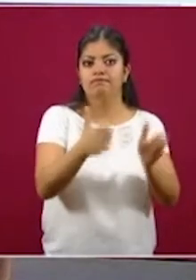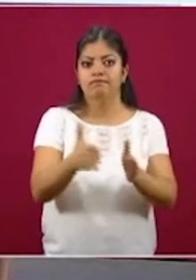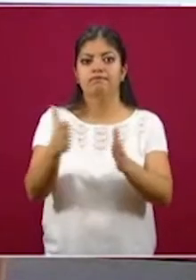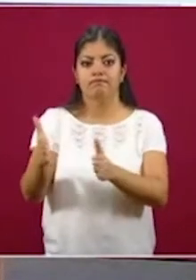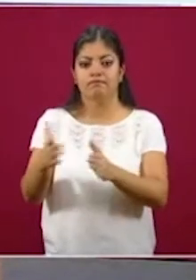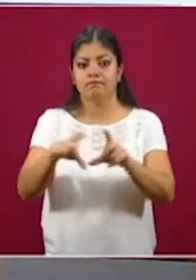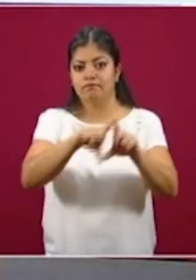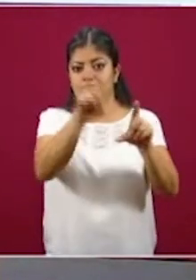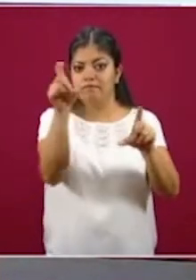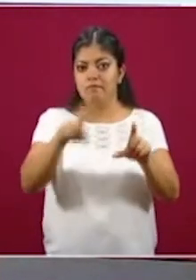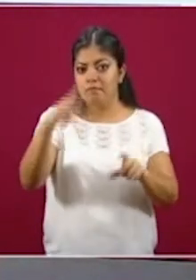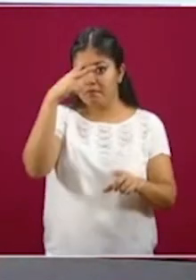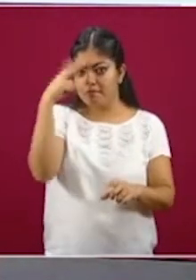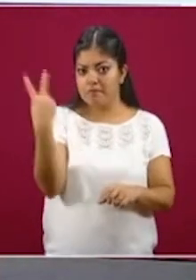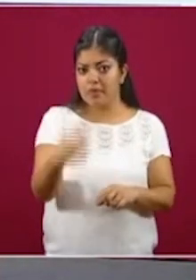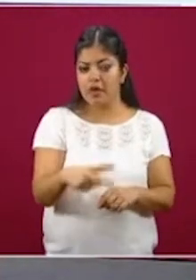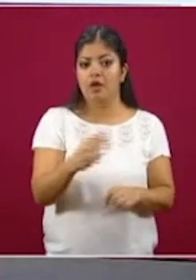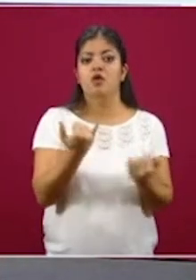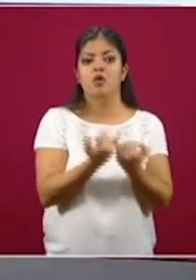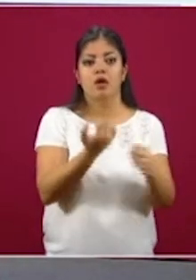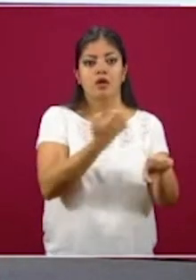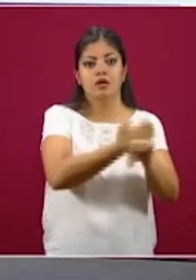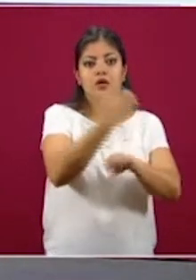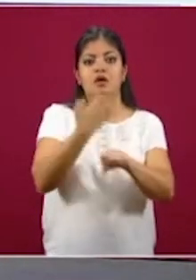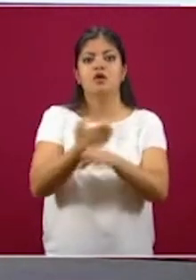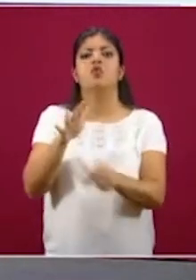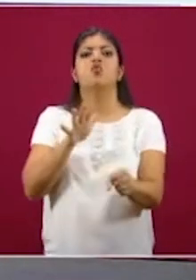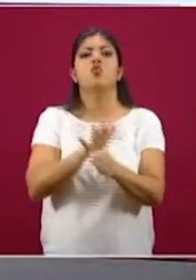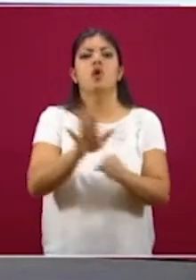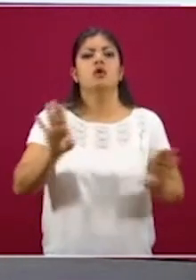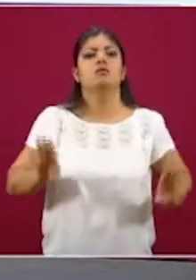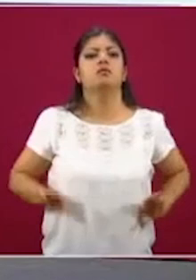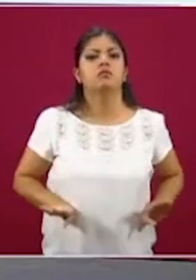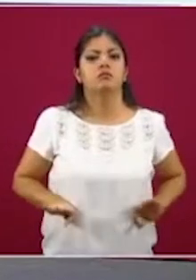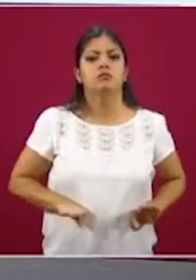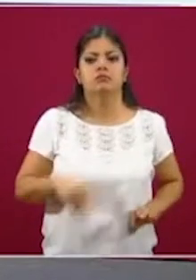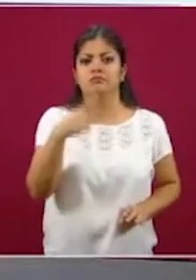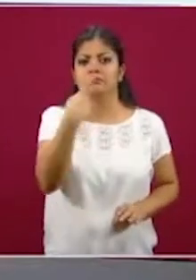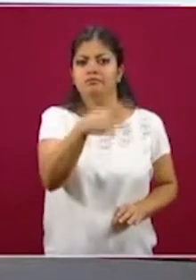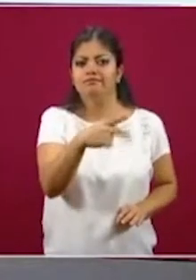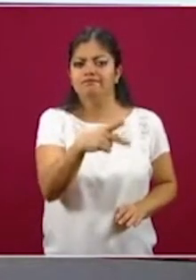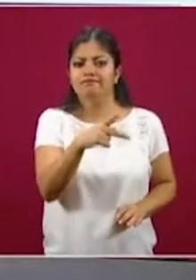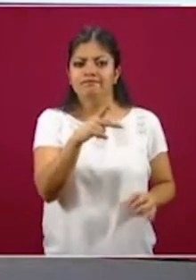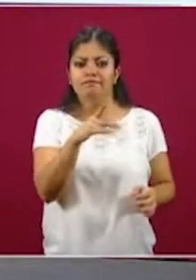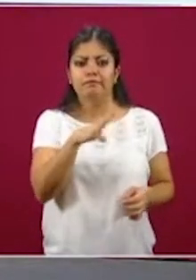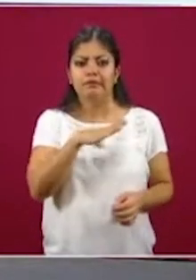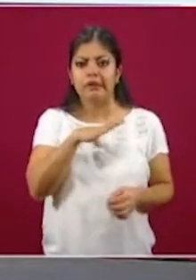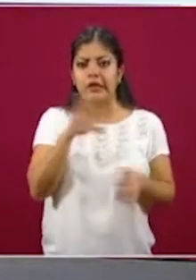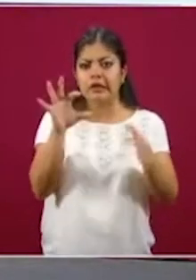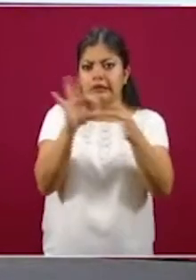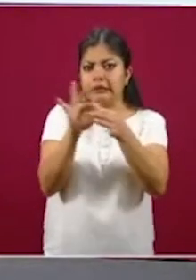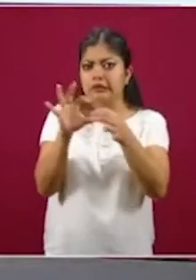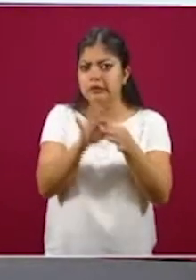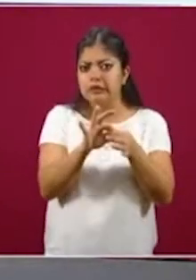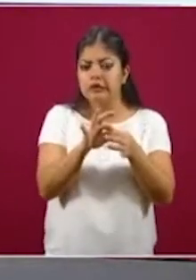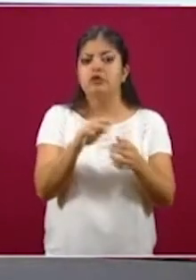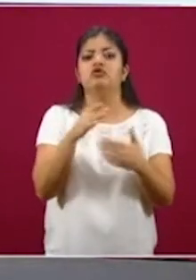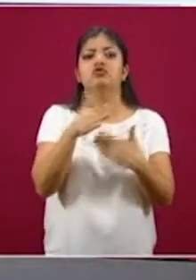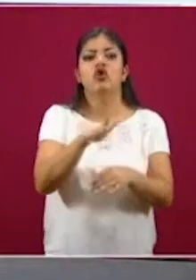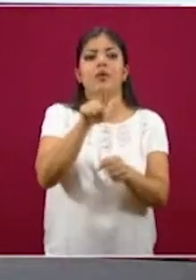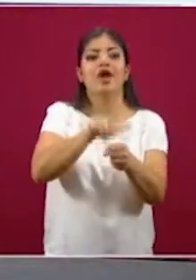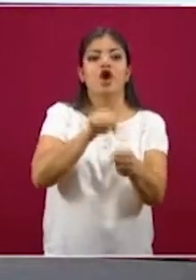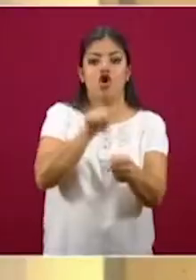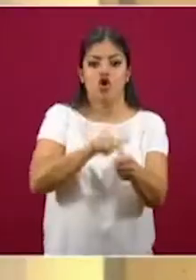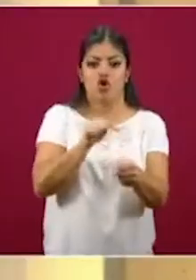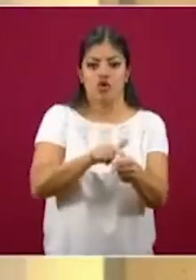territorio nacional y cuál es el color que corresponde a cada una de las entidades federativas. En el entendido